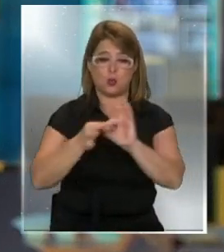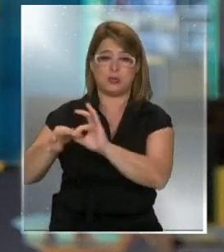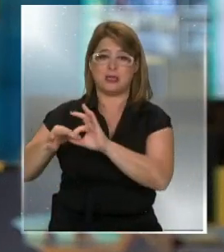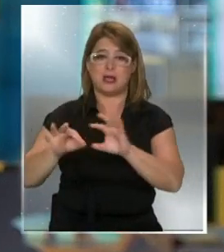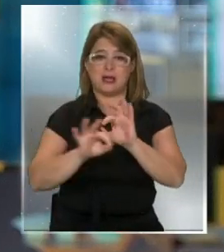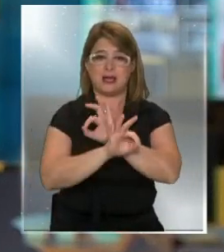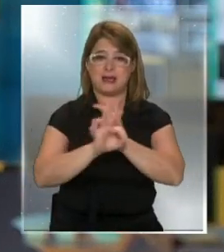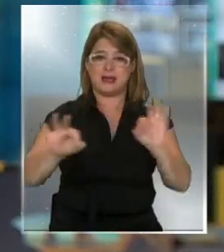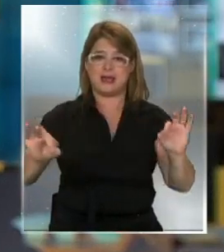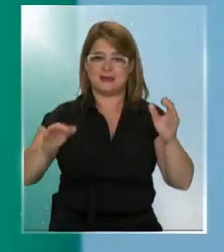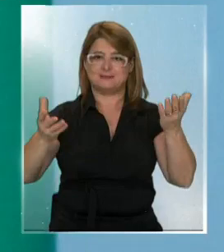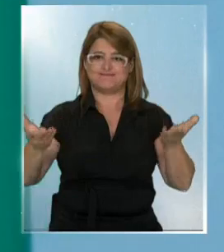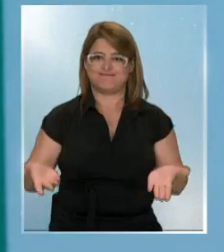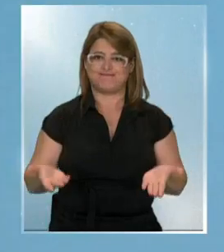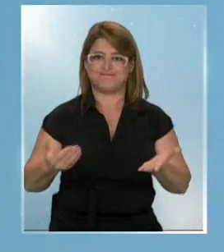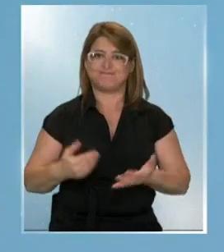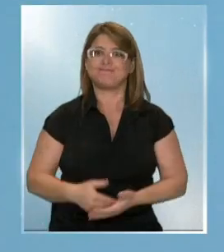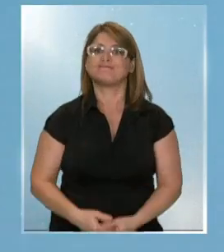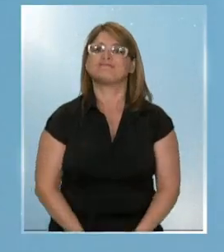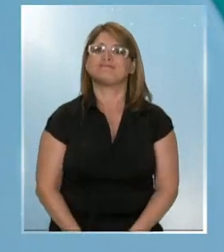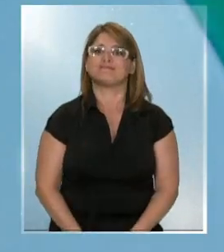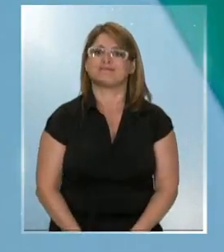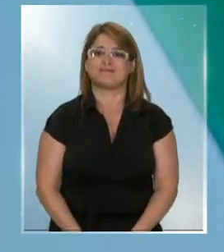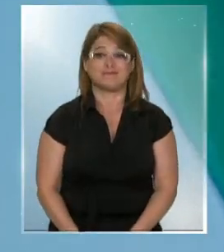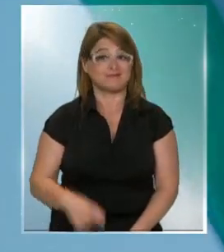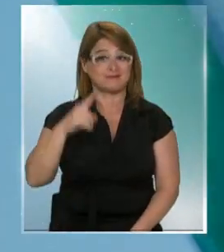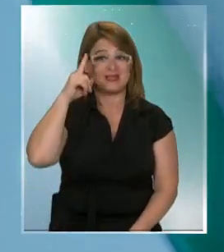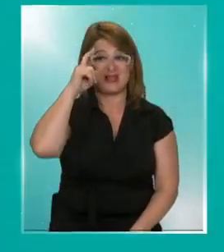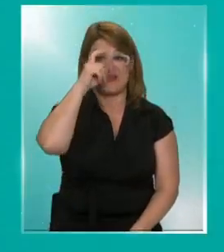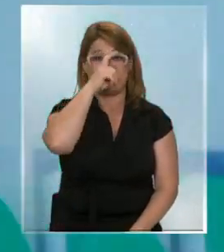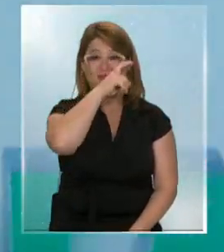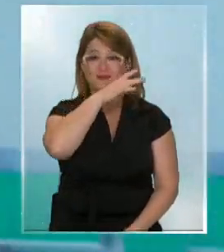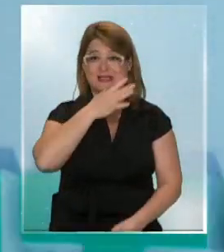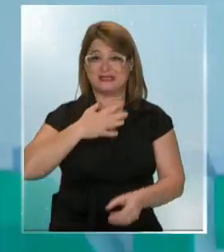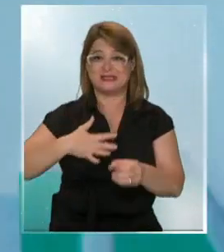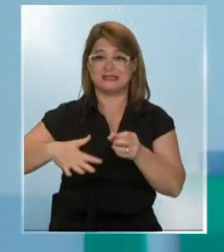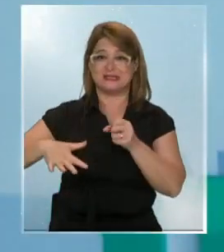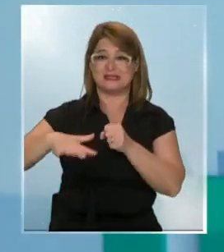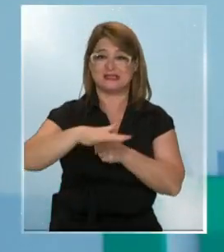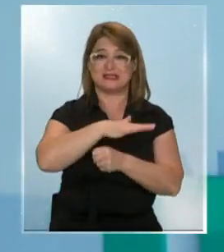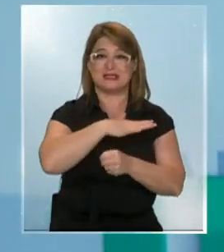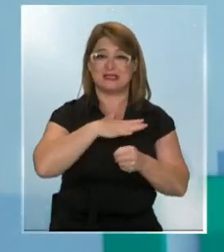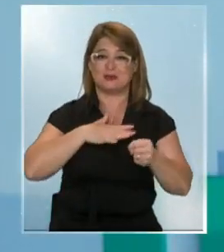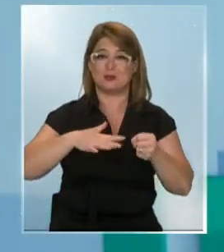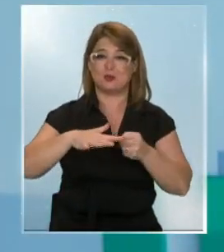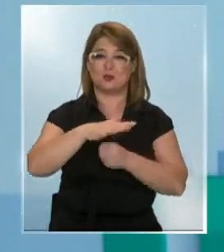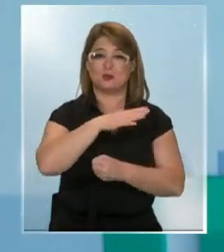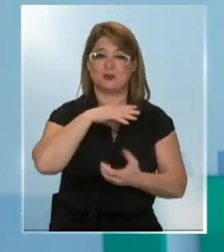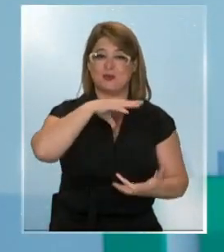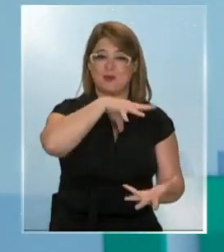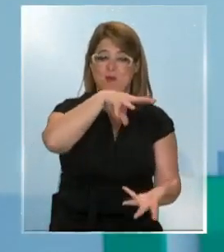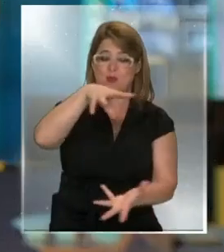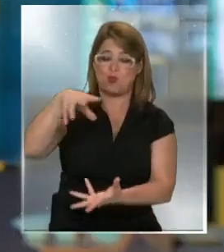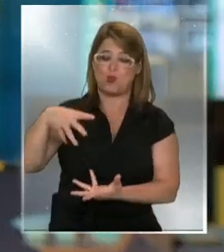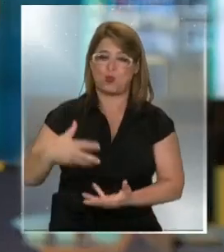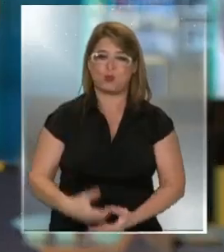eso es por ahora. Exactamente, tremendo. Hemos visto cosas realmente insólitas alrededor del mundo. Muchas gracias, Mariana. Chao, que estés muy bien.